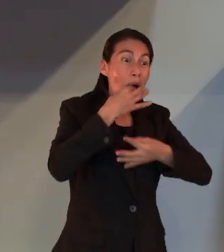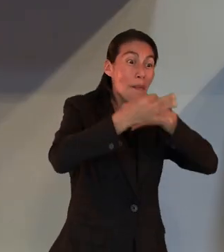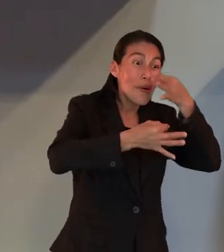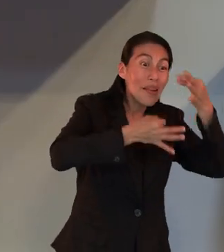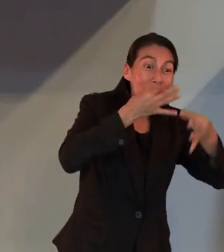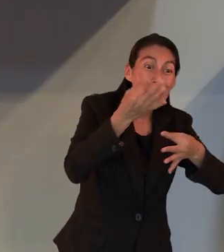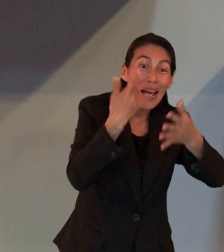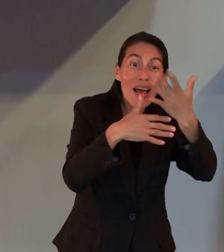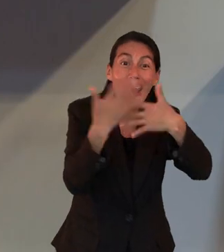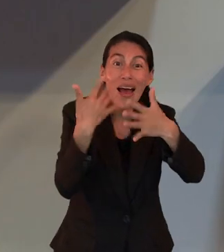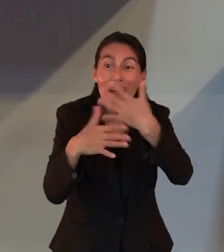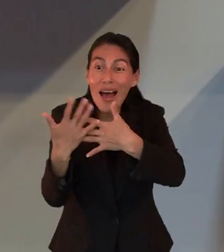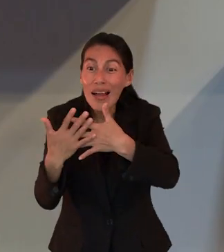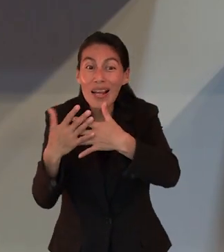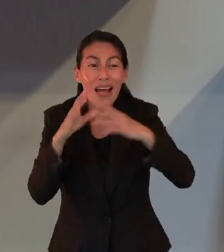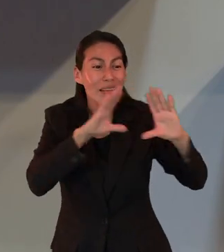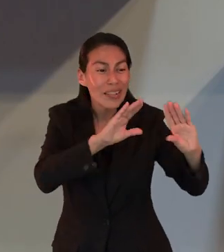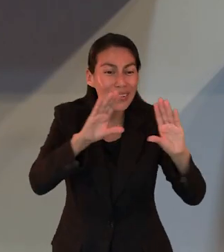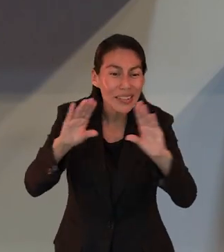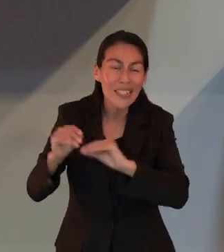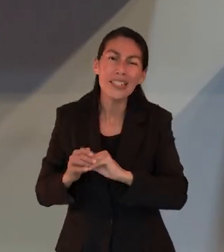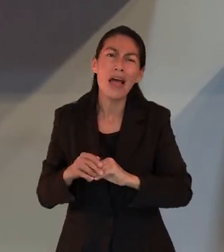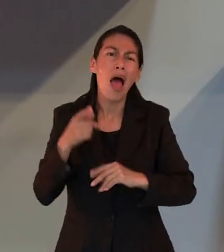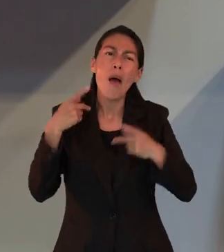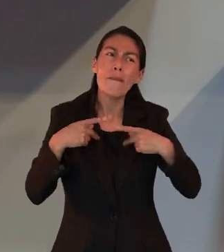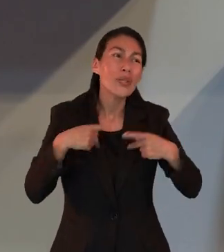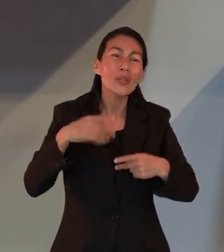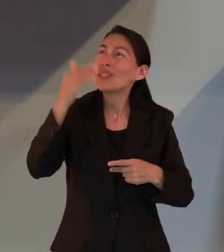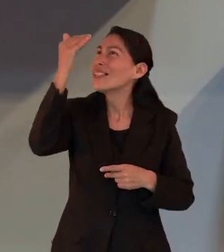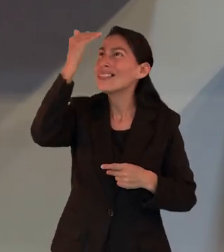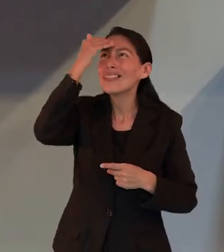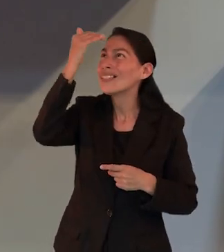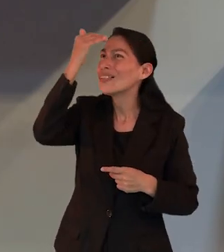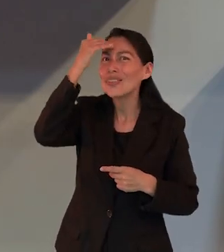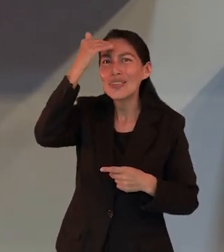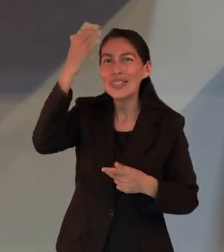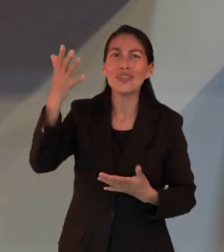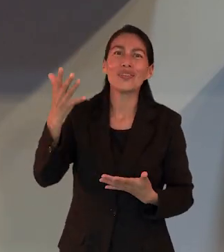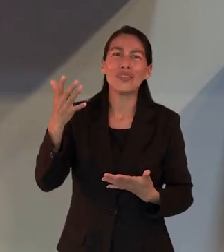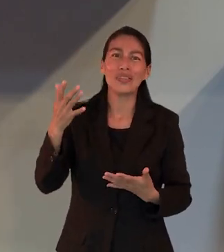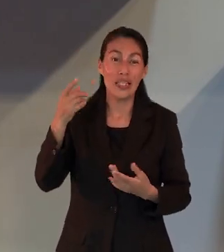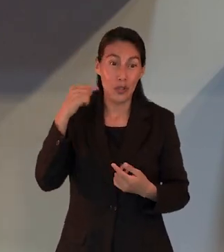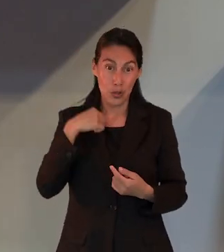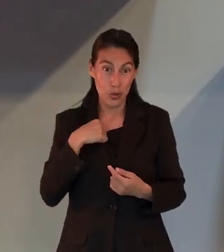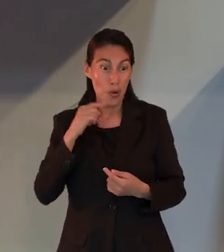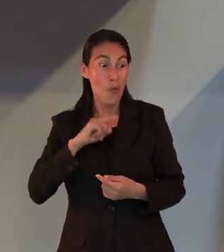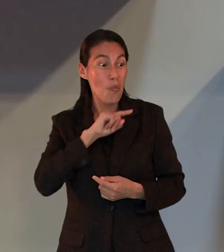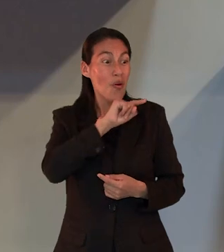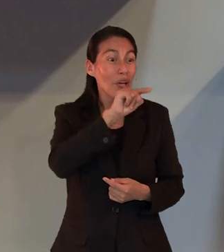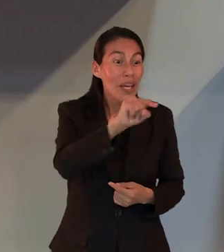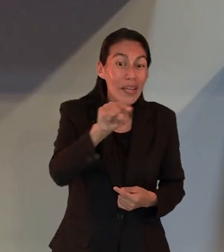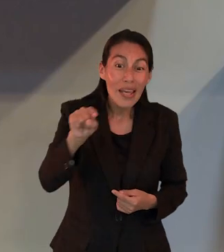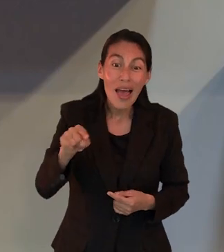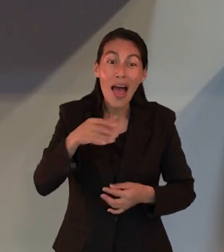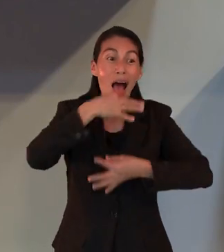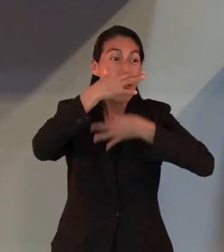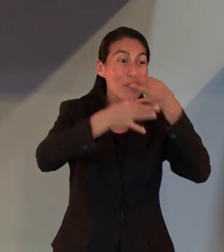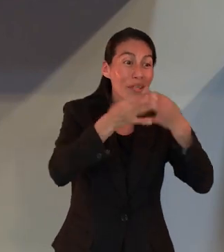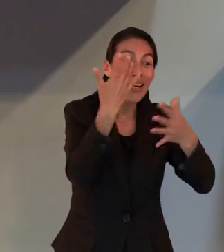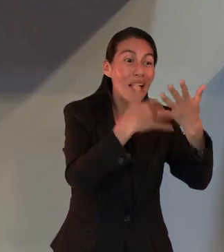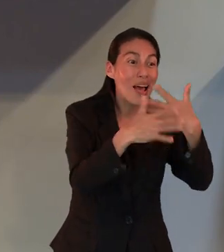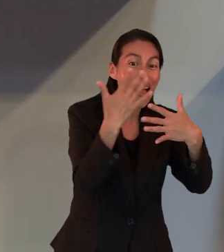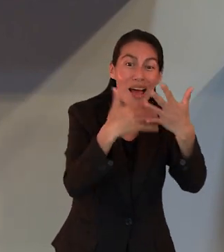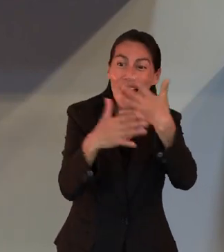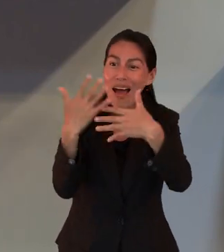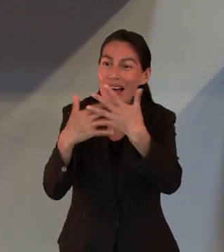la presencia de Dios ahora está fuera del campamento quiere decir que cuando yo salgo fuera del campamento voy al encuentro con la presencia